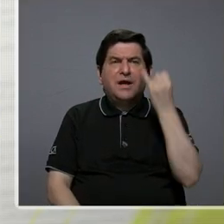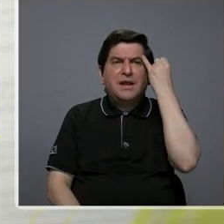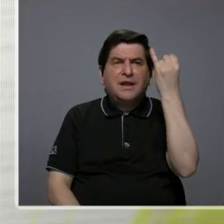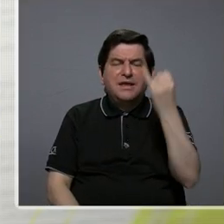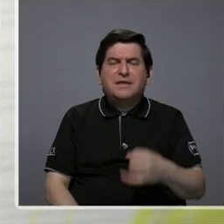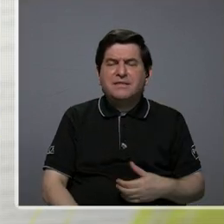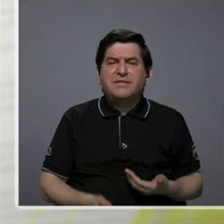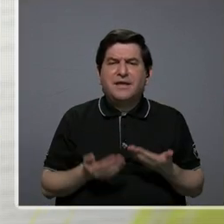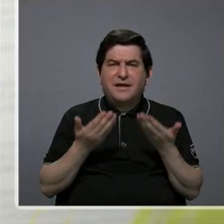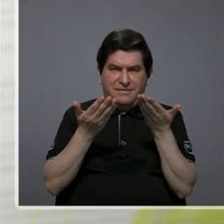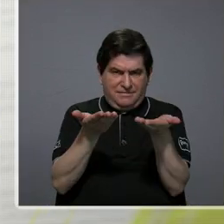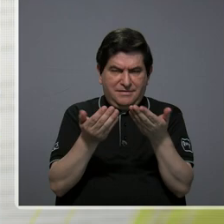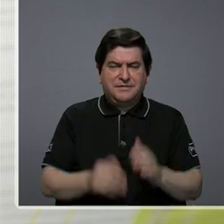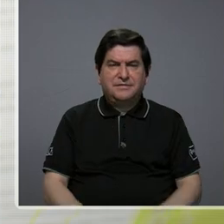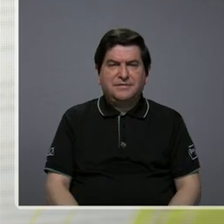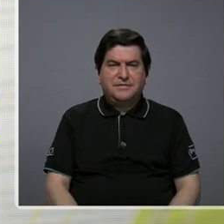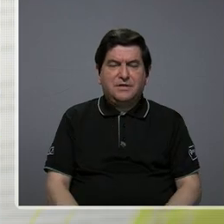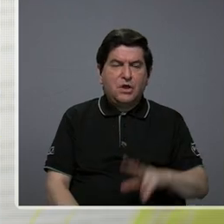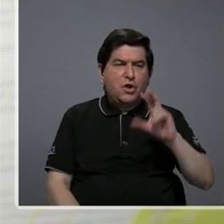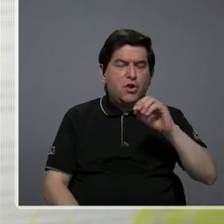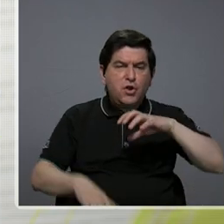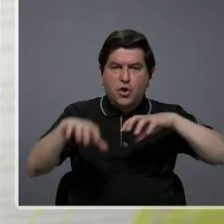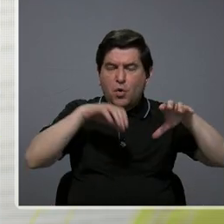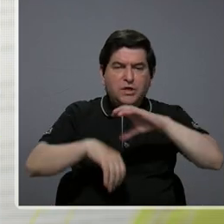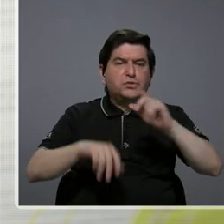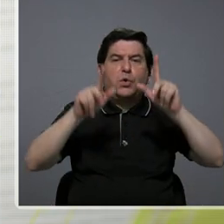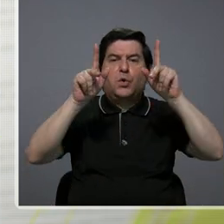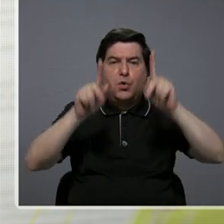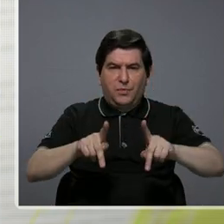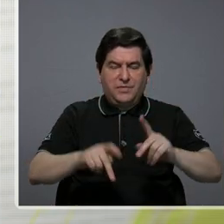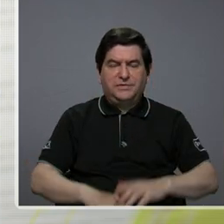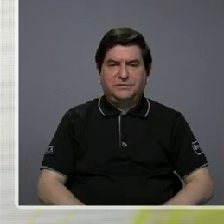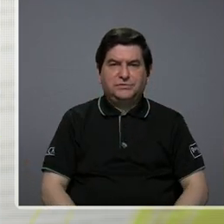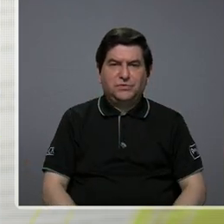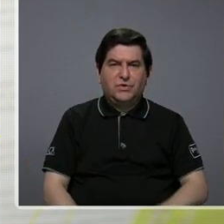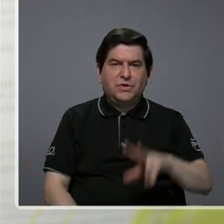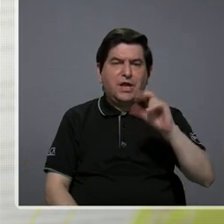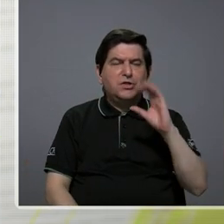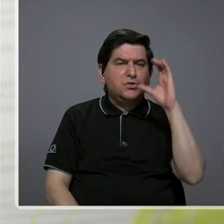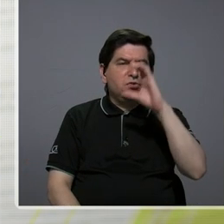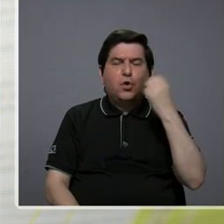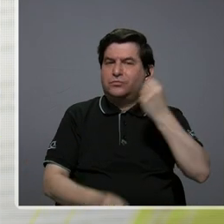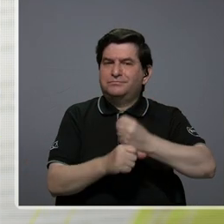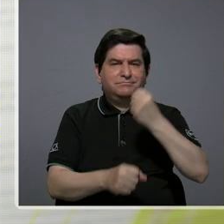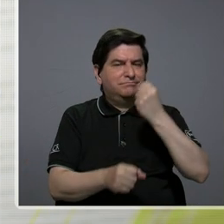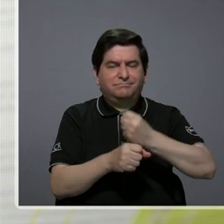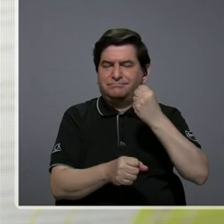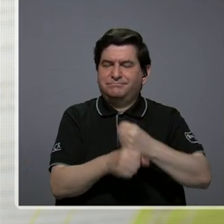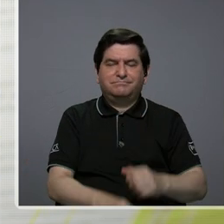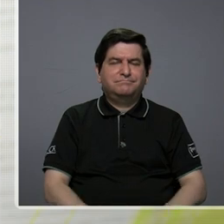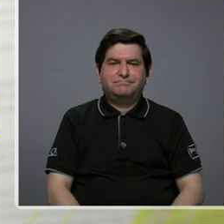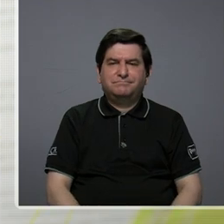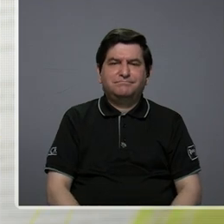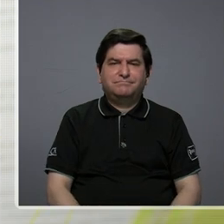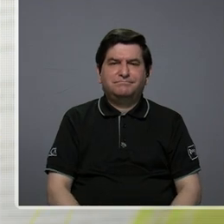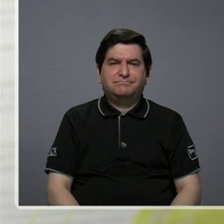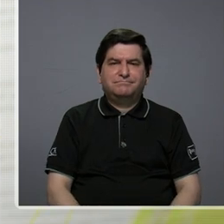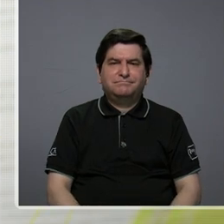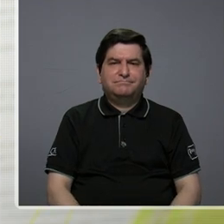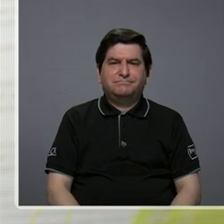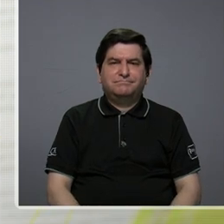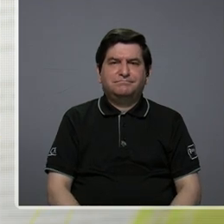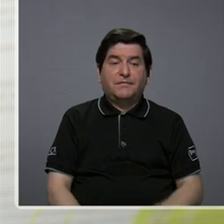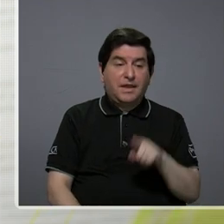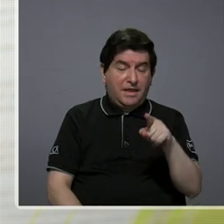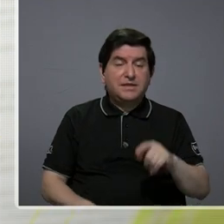eso, sobre la inacción o las personas que no están buscando trabajo. ¿Qué tanto